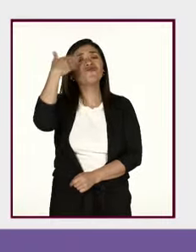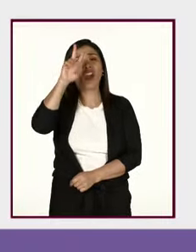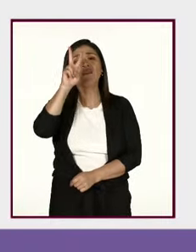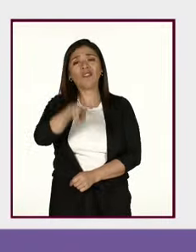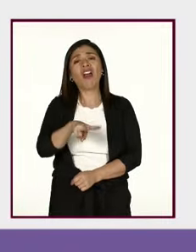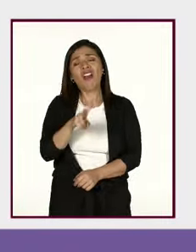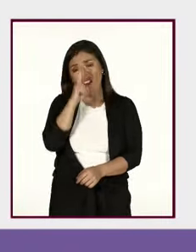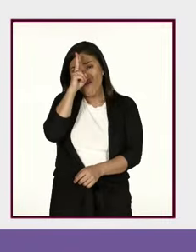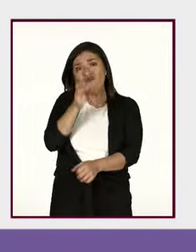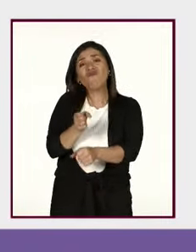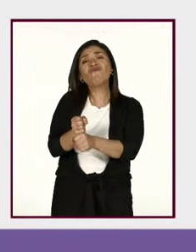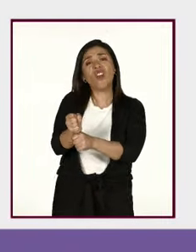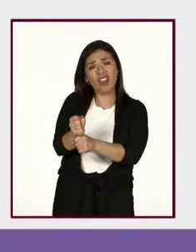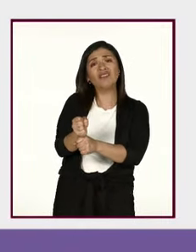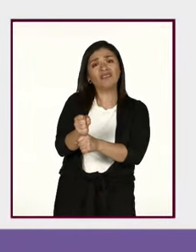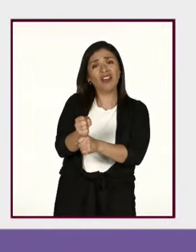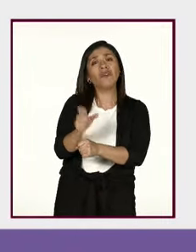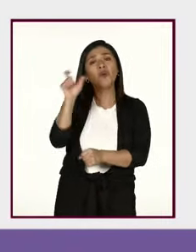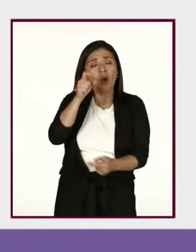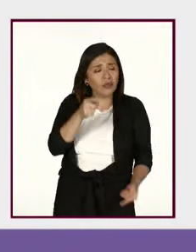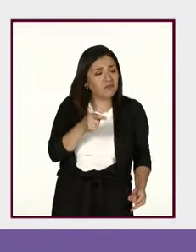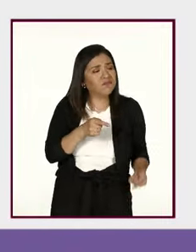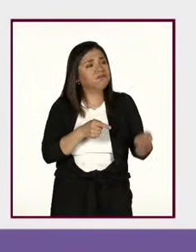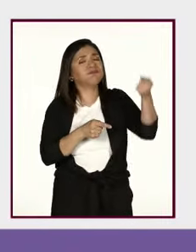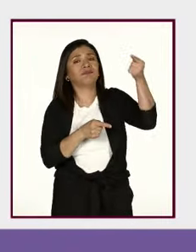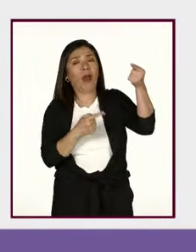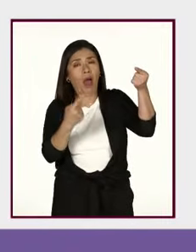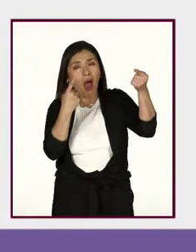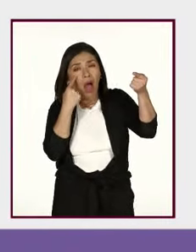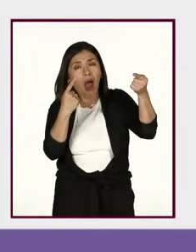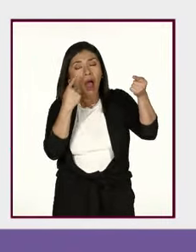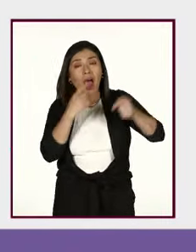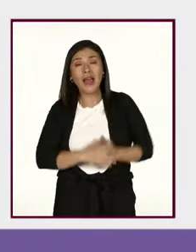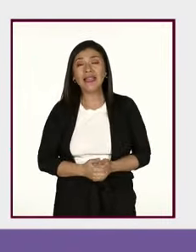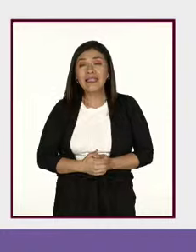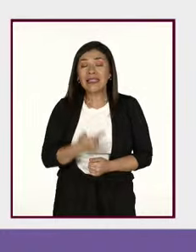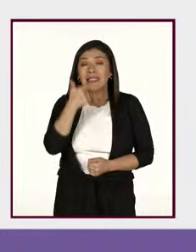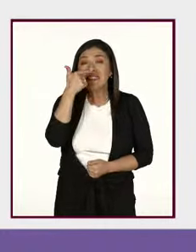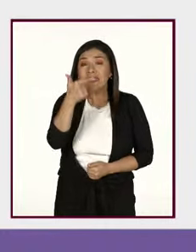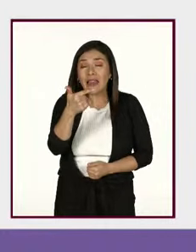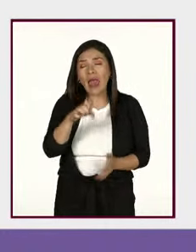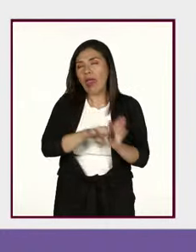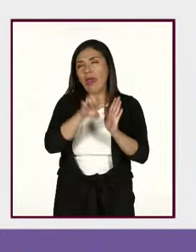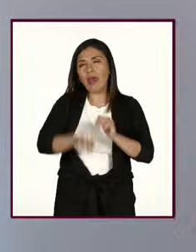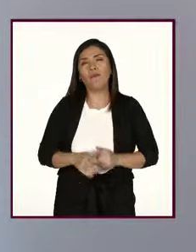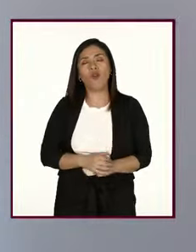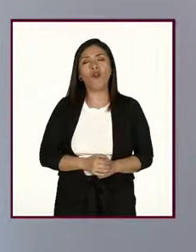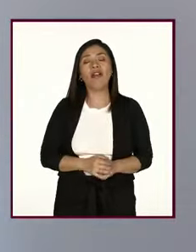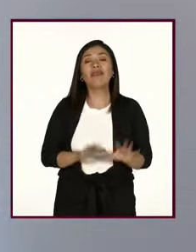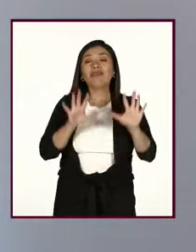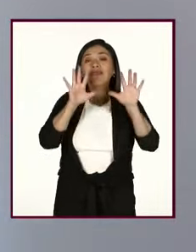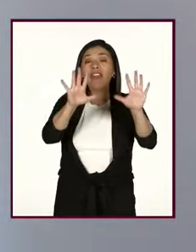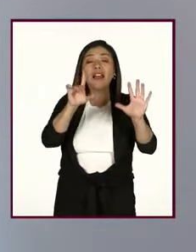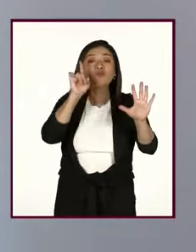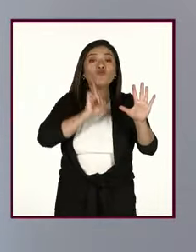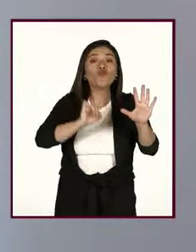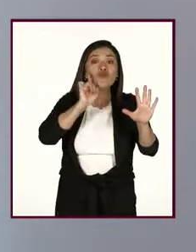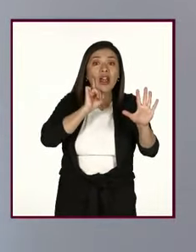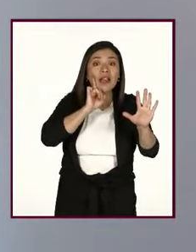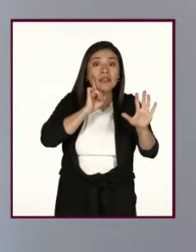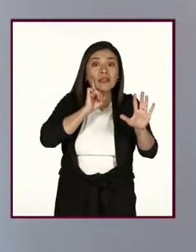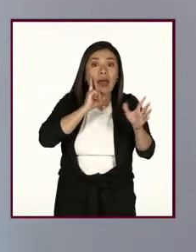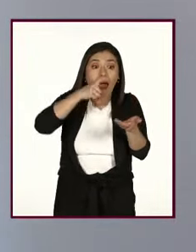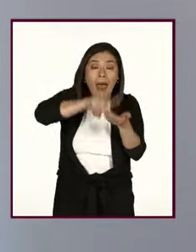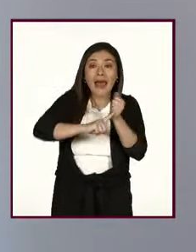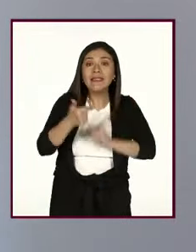incidente de violencia a lo largo de su vida. Esto es 7 de cada 10 mujeres. Y